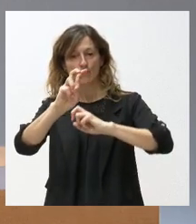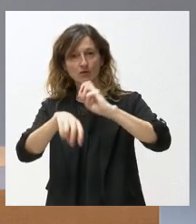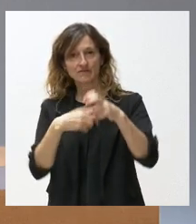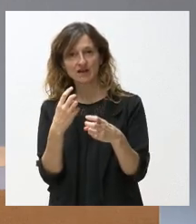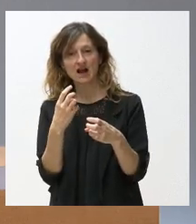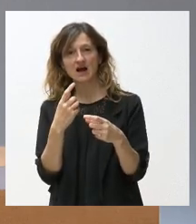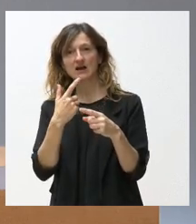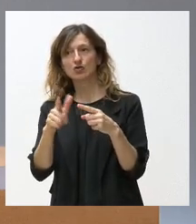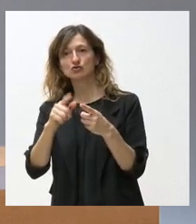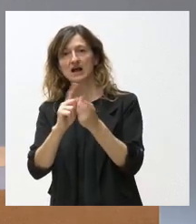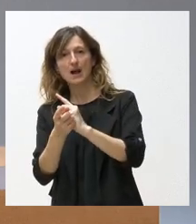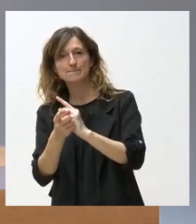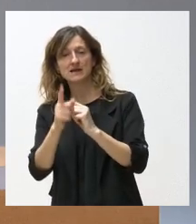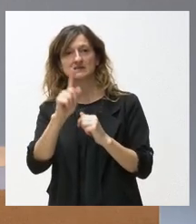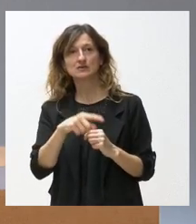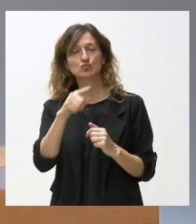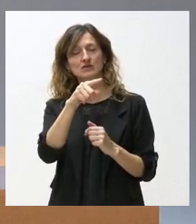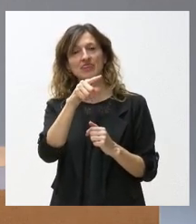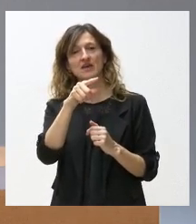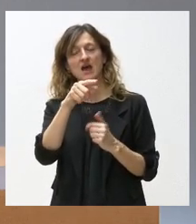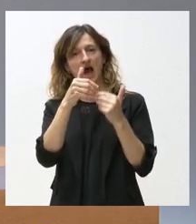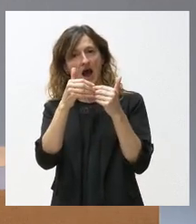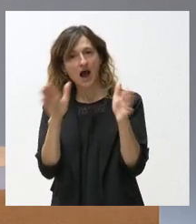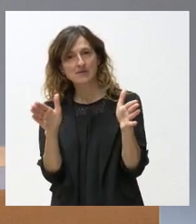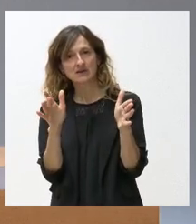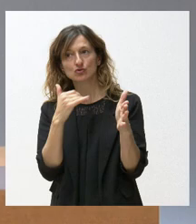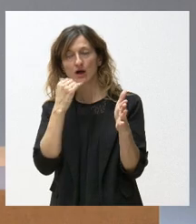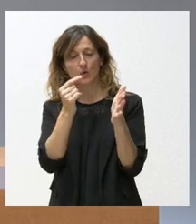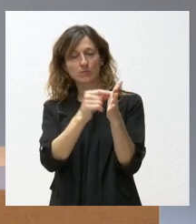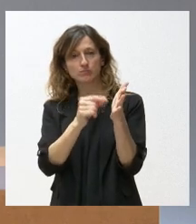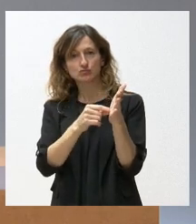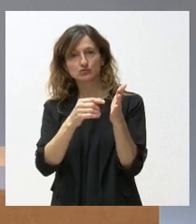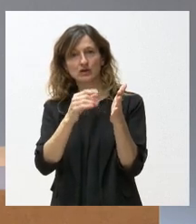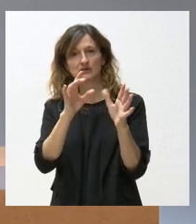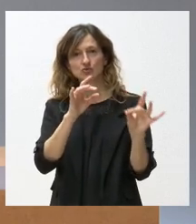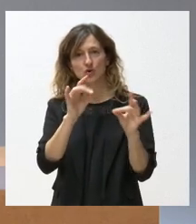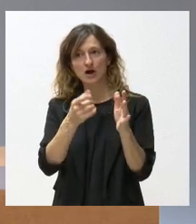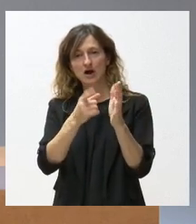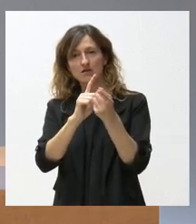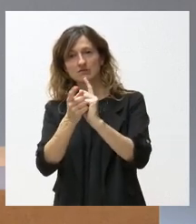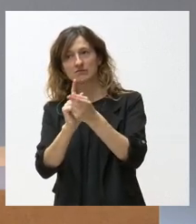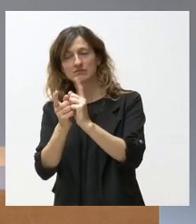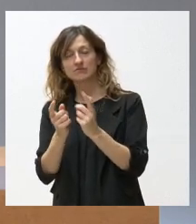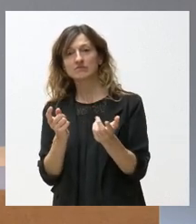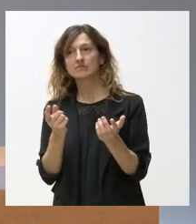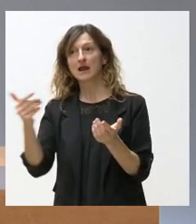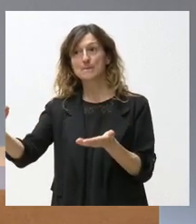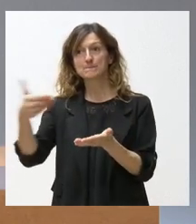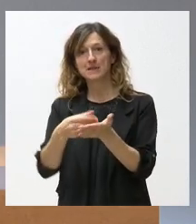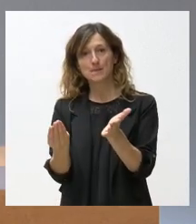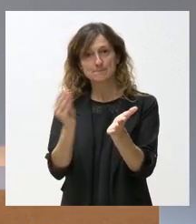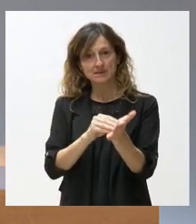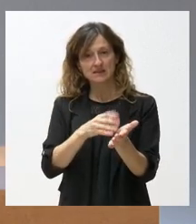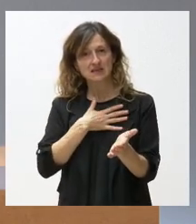que no cambiar. No sé si eso significa que están abiertos a tocar partidas que han presentado ustedes para incorporar peticiones de los grupos que les